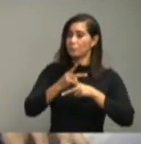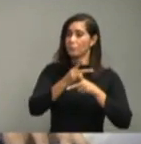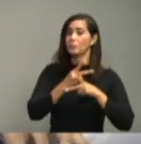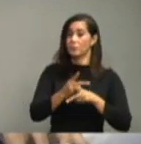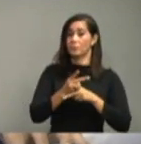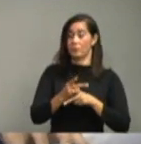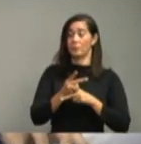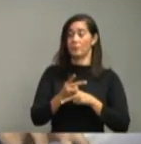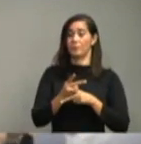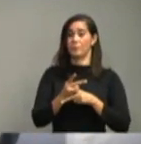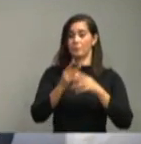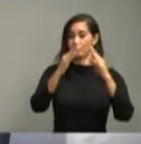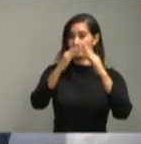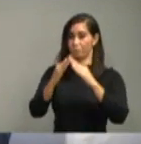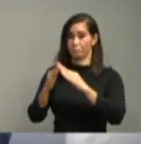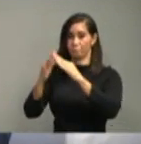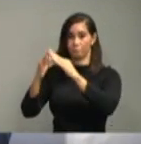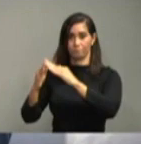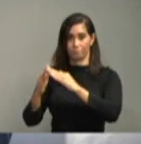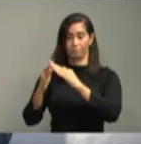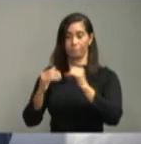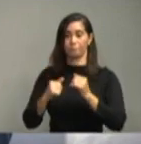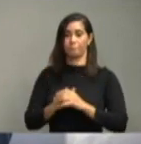estos momentos en sus hogares.